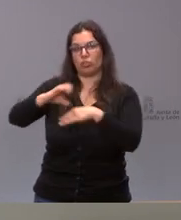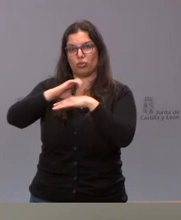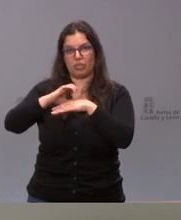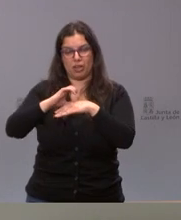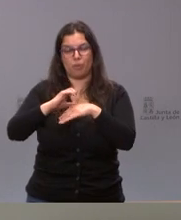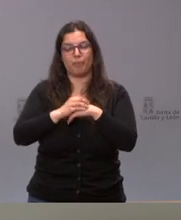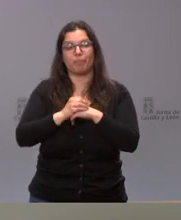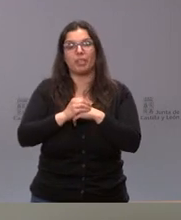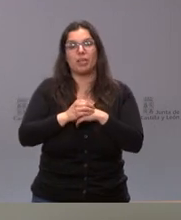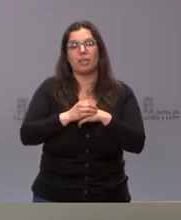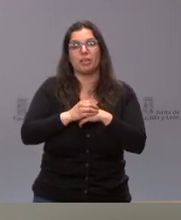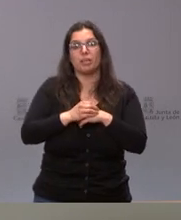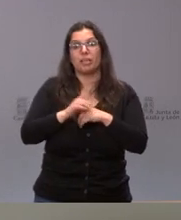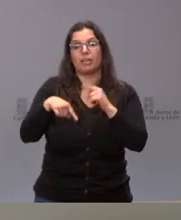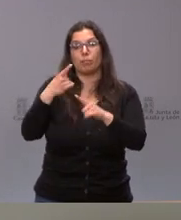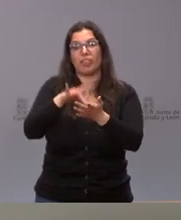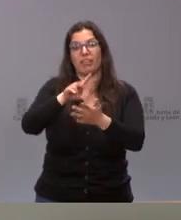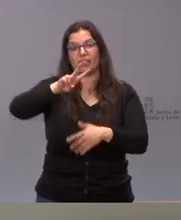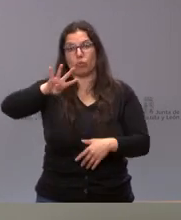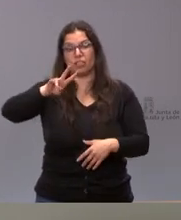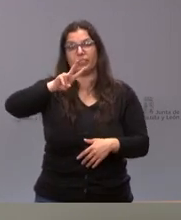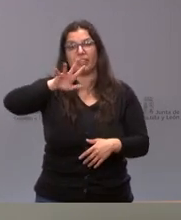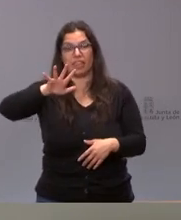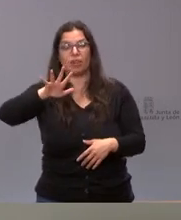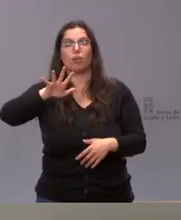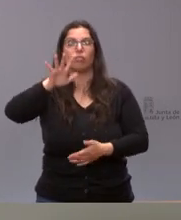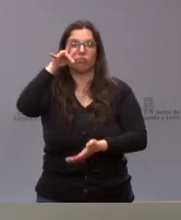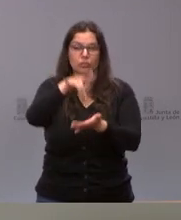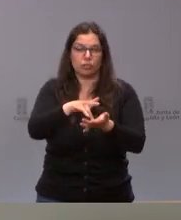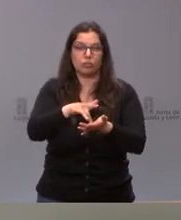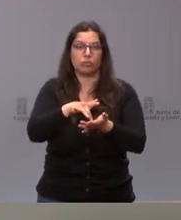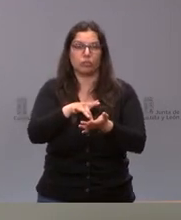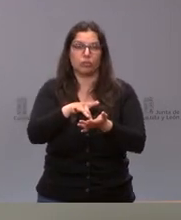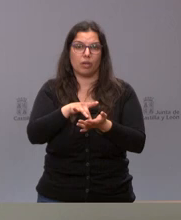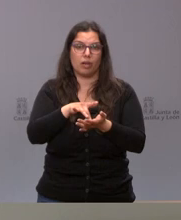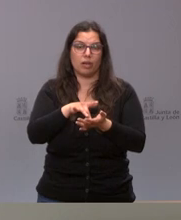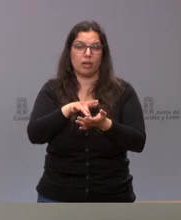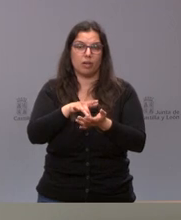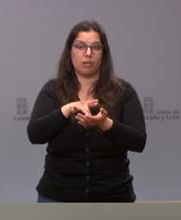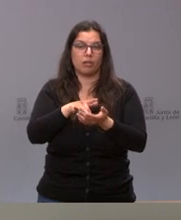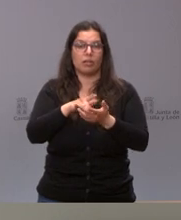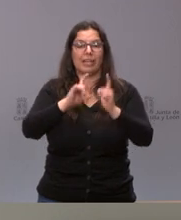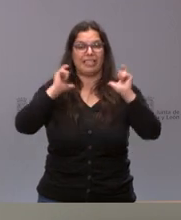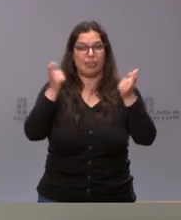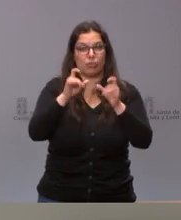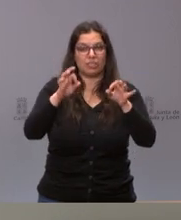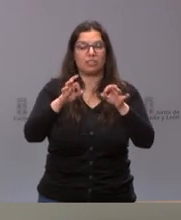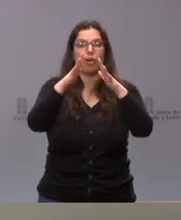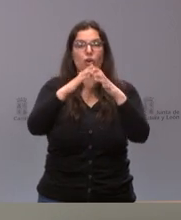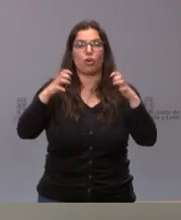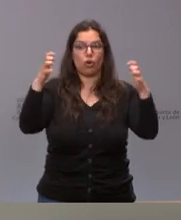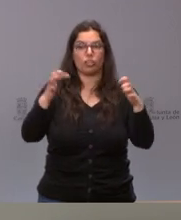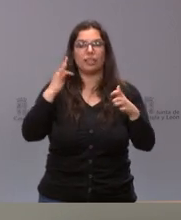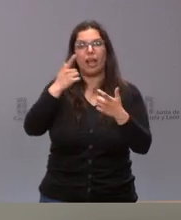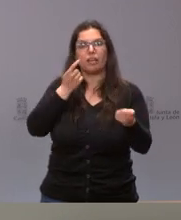Castilla y León. Y el día 24 y 25 procederíamos a celebrar este Pleno de las Cortes de Castilla y León. Y, por tanto, la sesión de